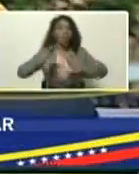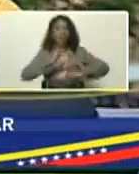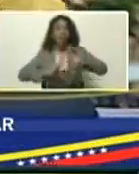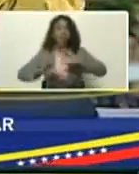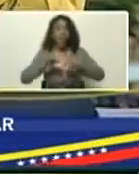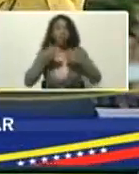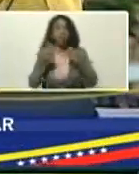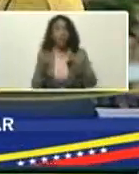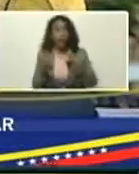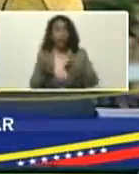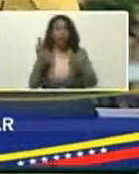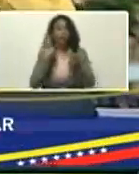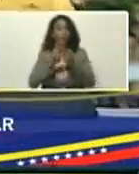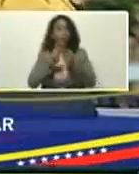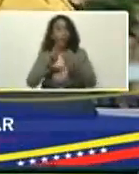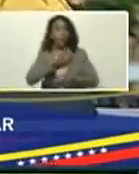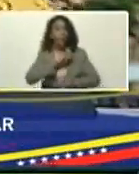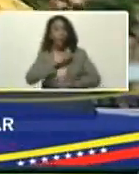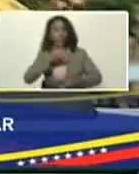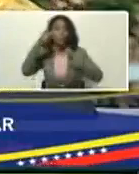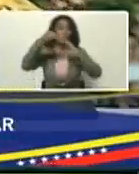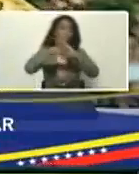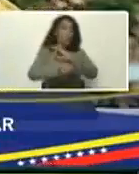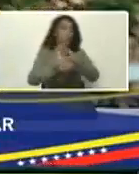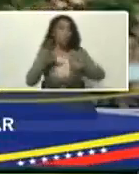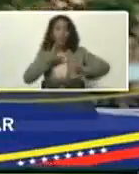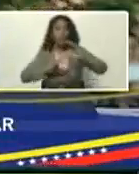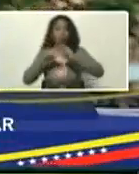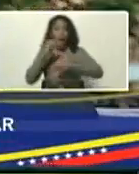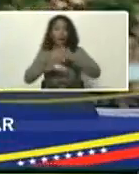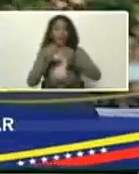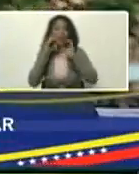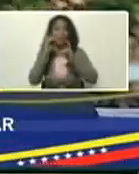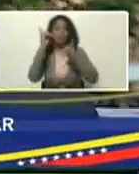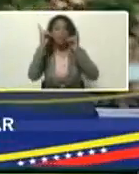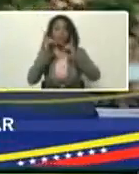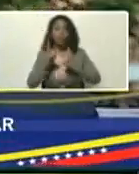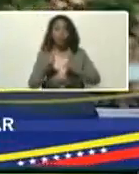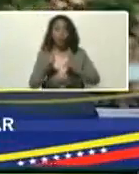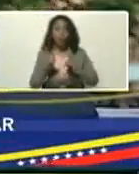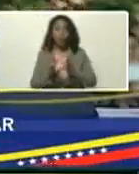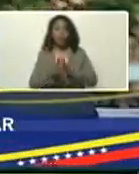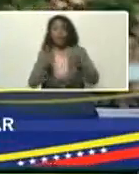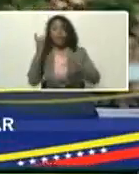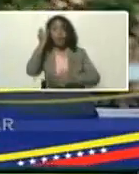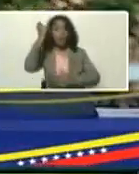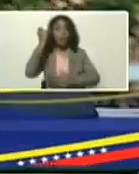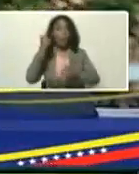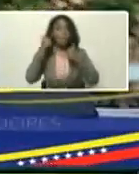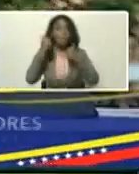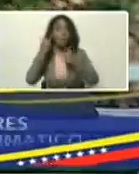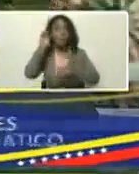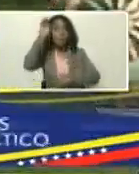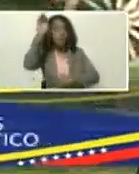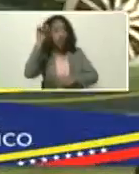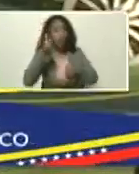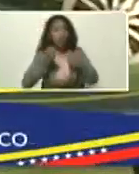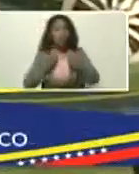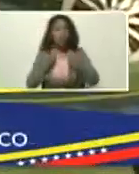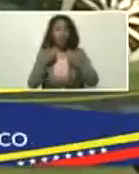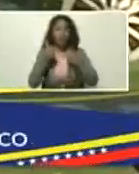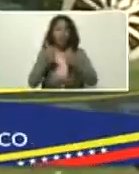que es, con conocimiento profundo, científico, tomar grandes decisiones, para el bien común, para el vivir viviendo,